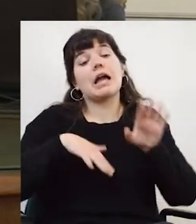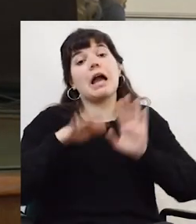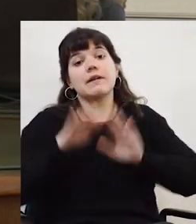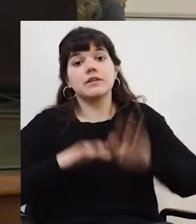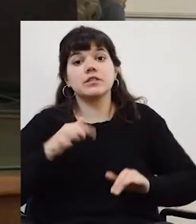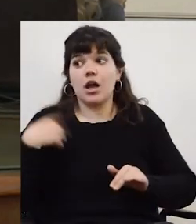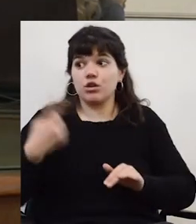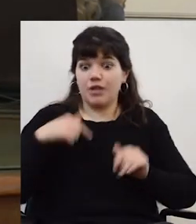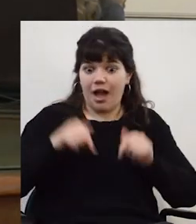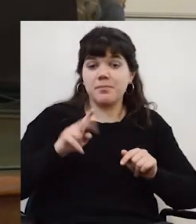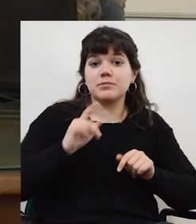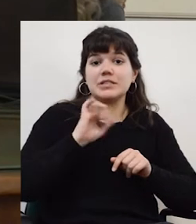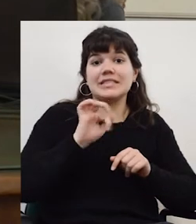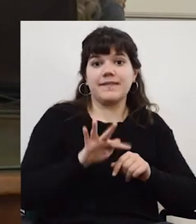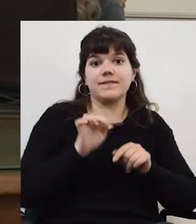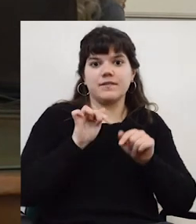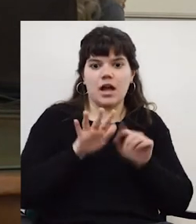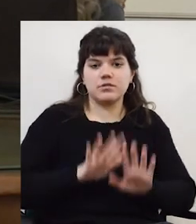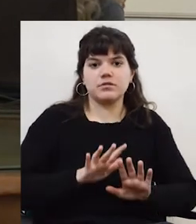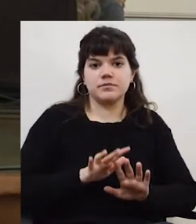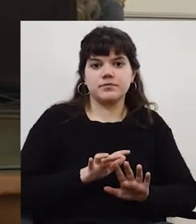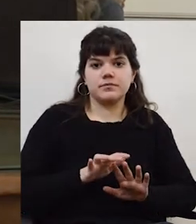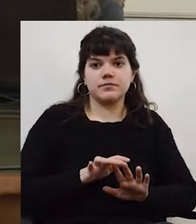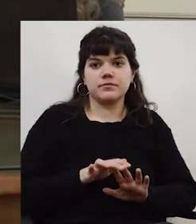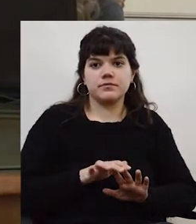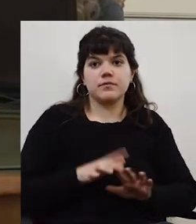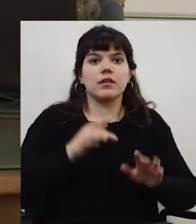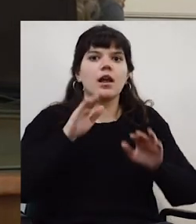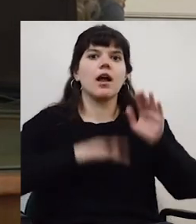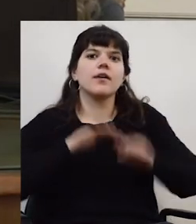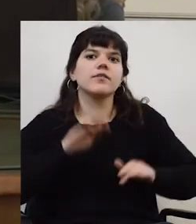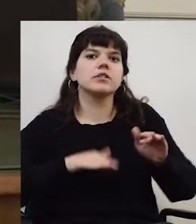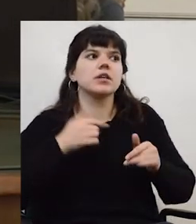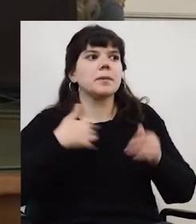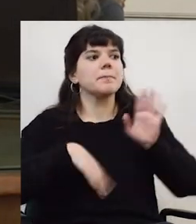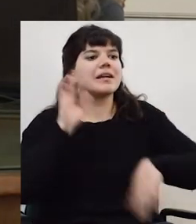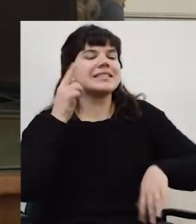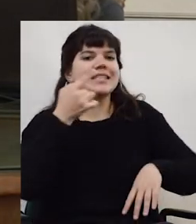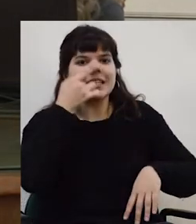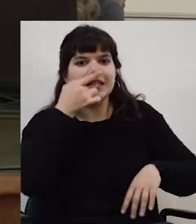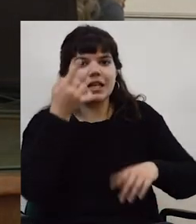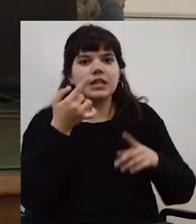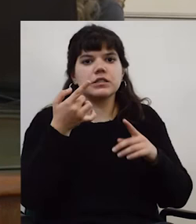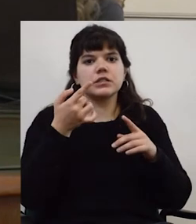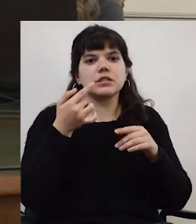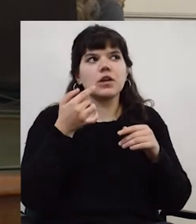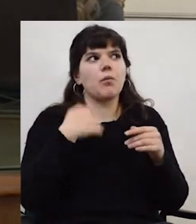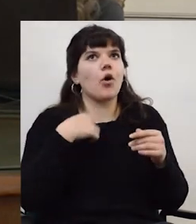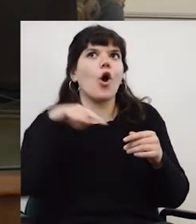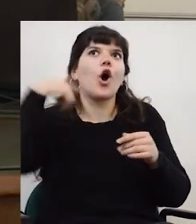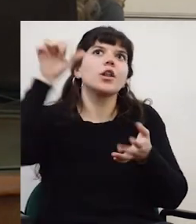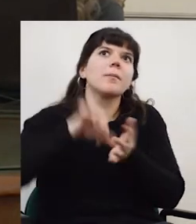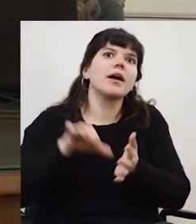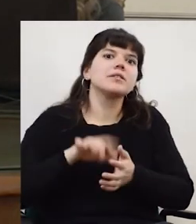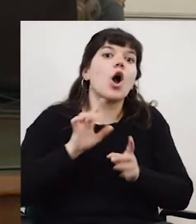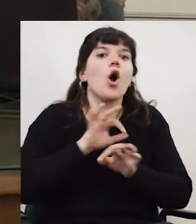acá en casa nos pasa lo mismo que de repente tenemos más interés en vincularnos con alguien del exterior que con